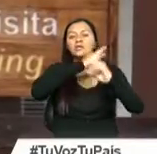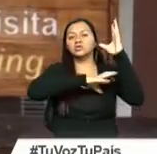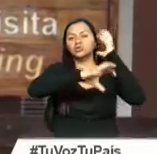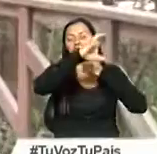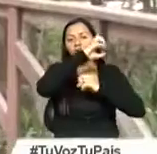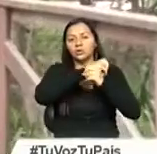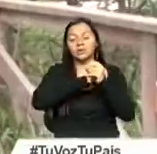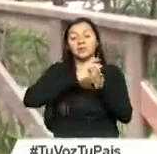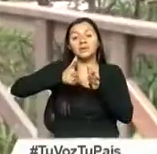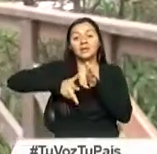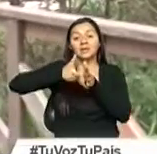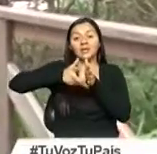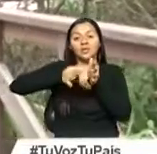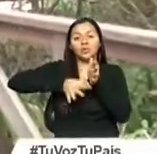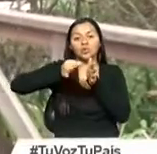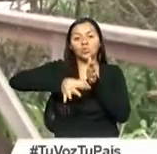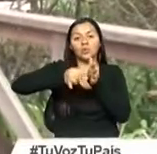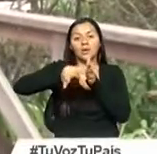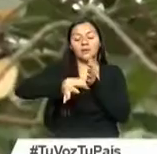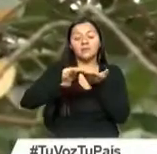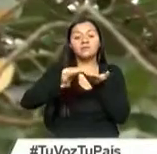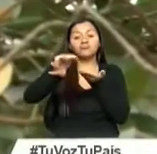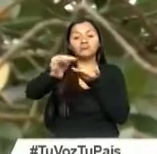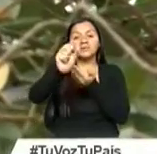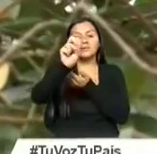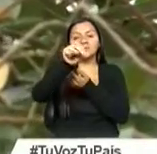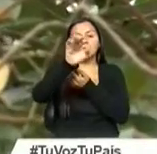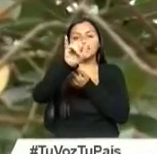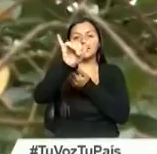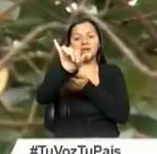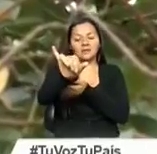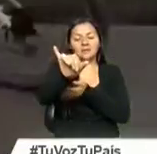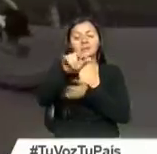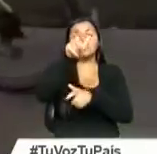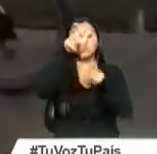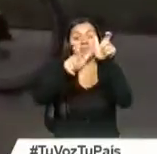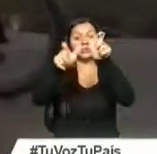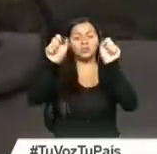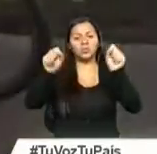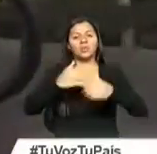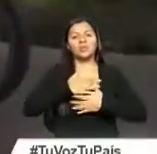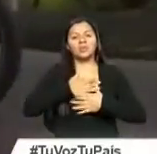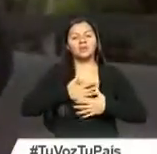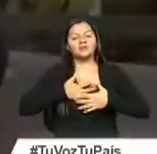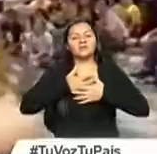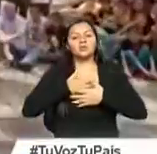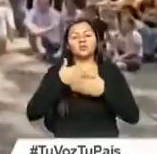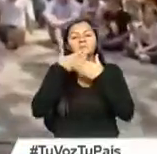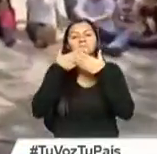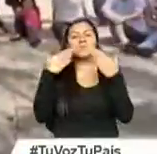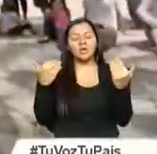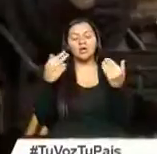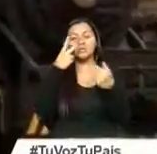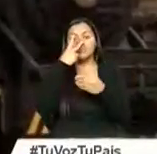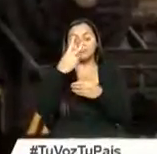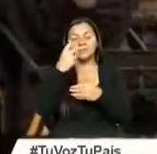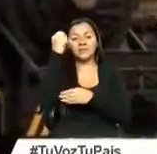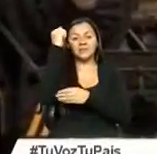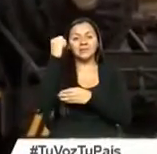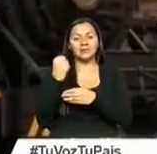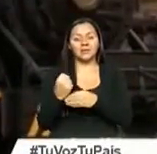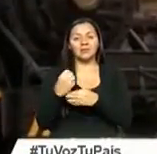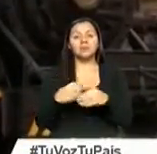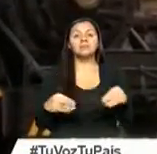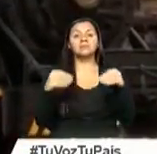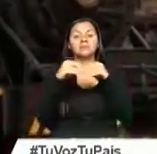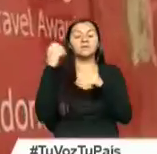Estación del Tren Durán e Isla Santay. La ciudadanía también podrá disfrutar de los mejores paisajes de la serranía a través